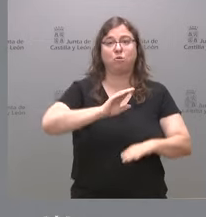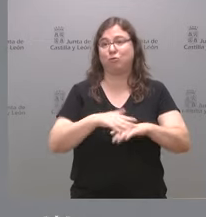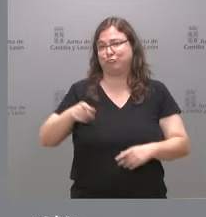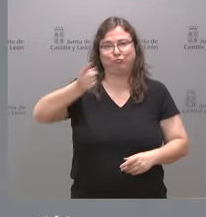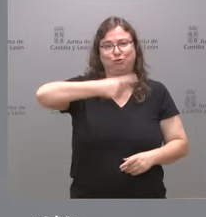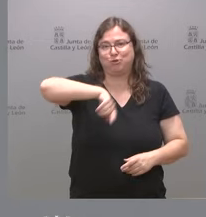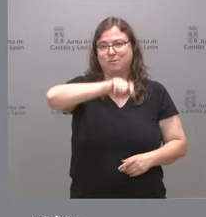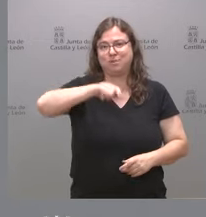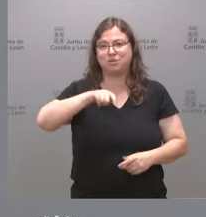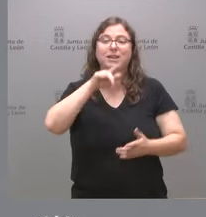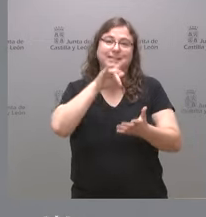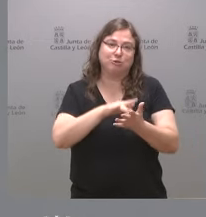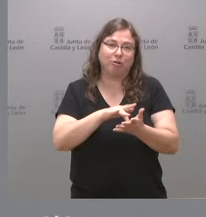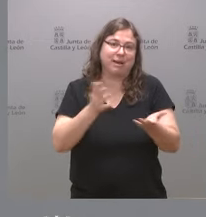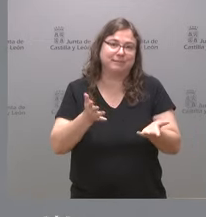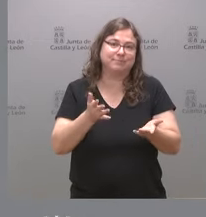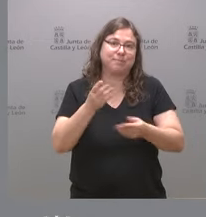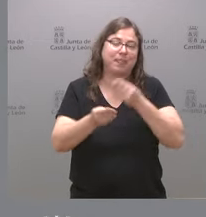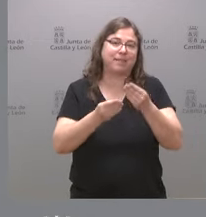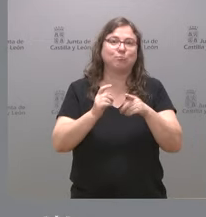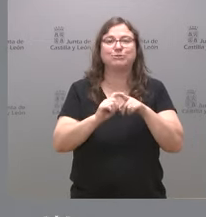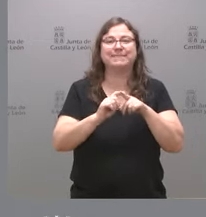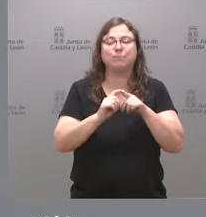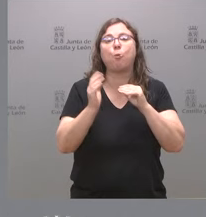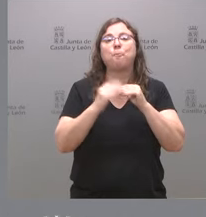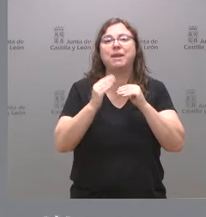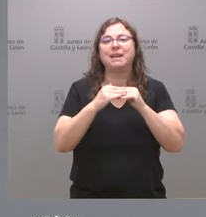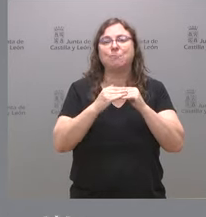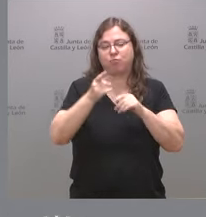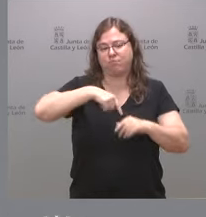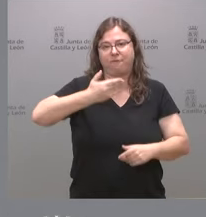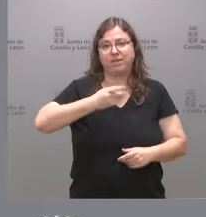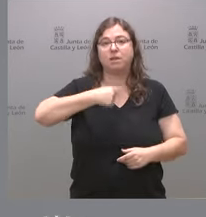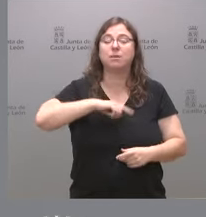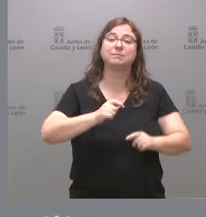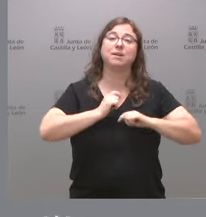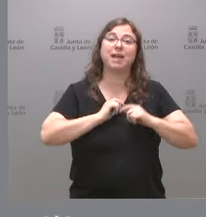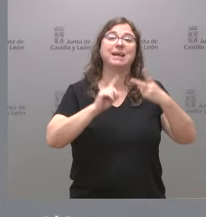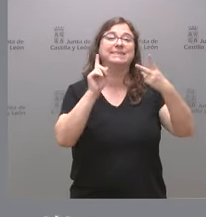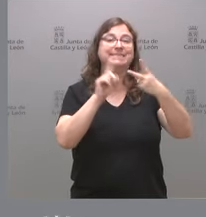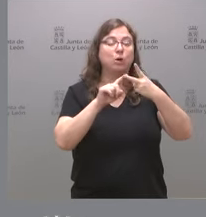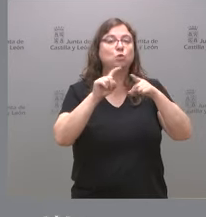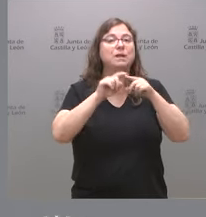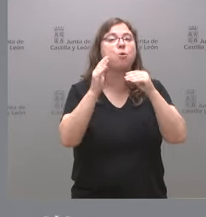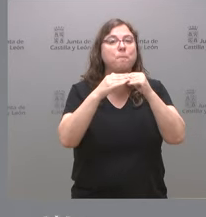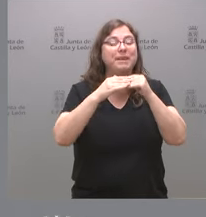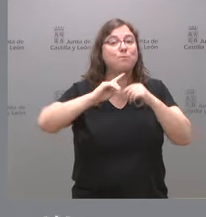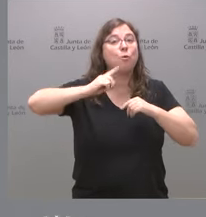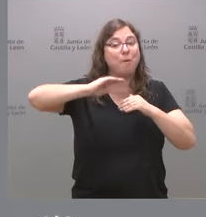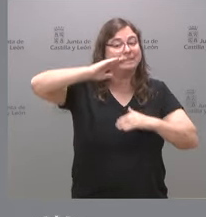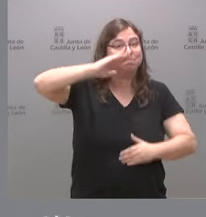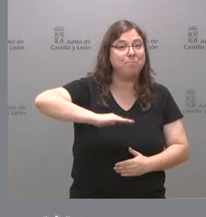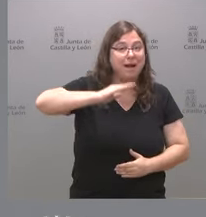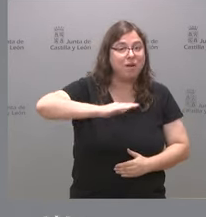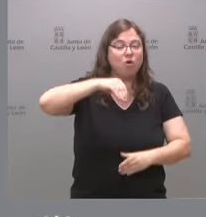contribuyentes pasamos por ese tipo mínimo y nos sitúa también como el segundo tipo mínimo más bajo dentro